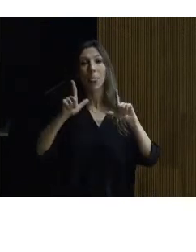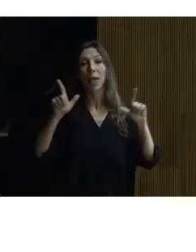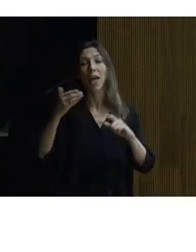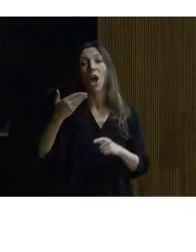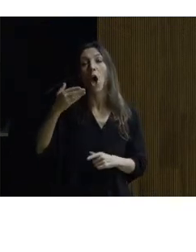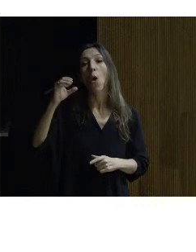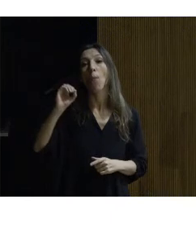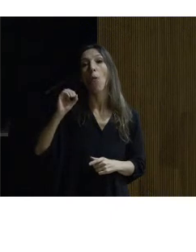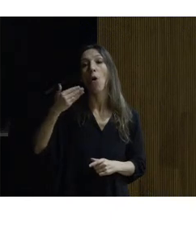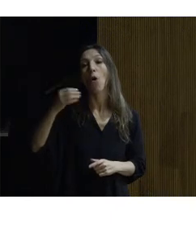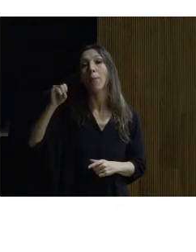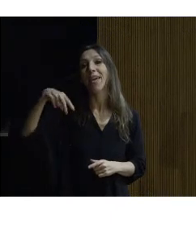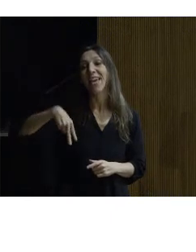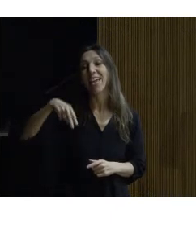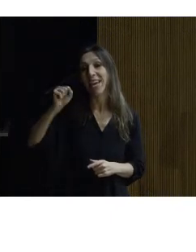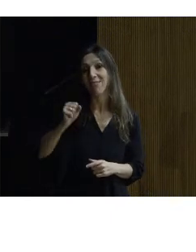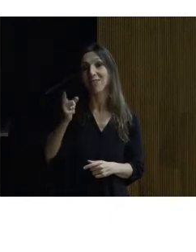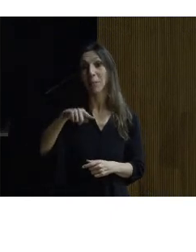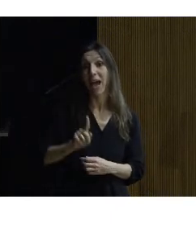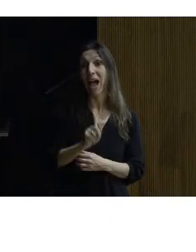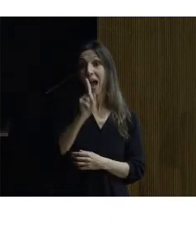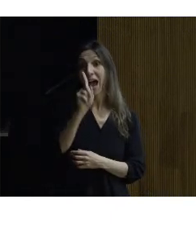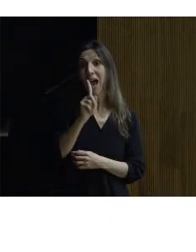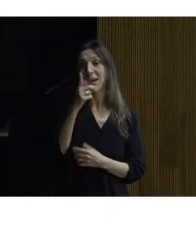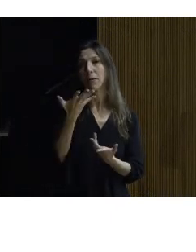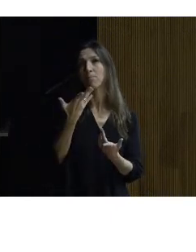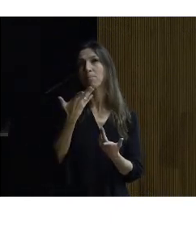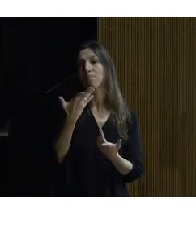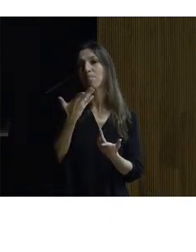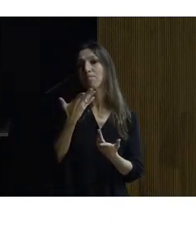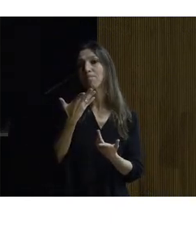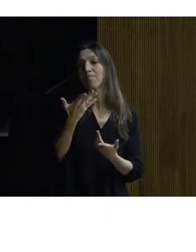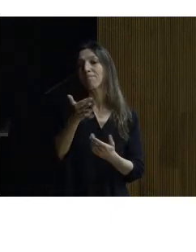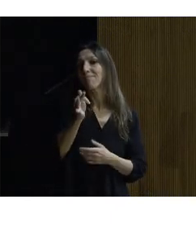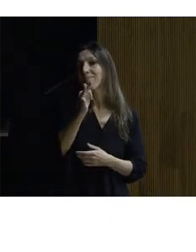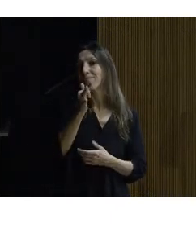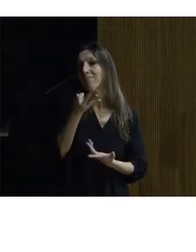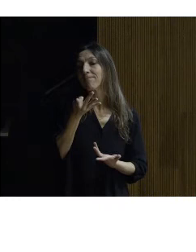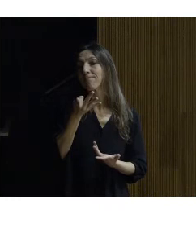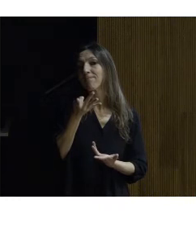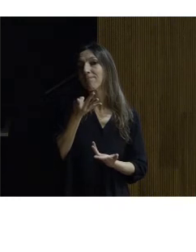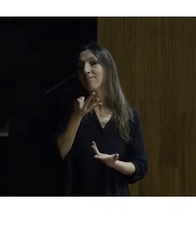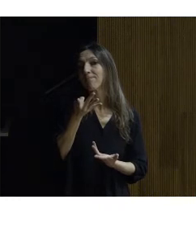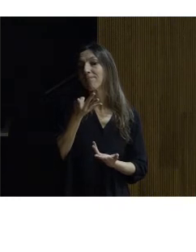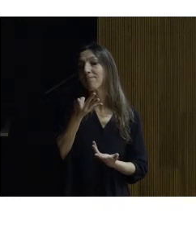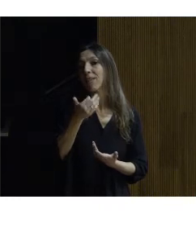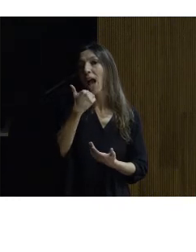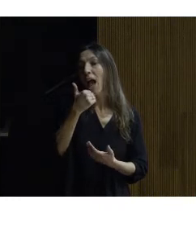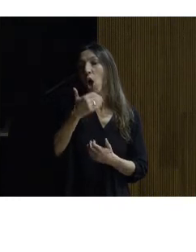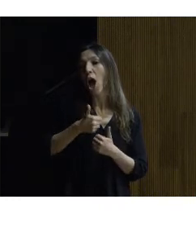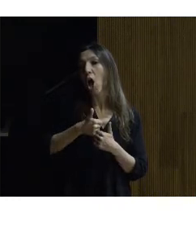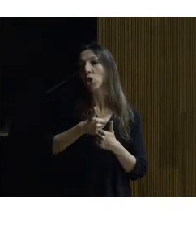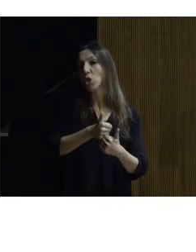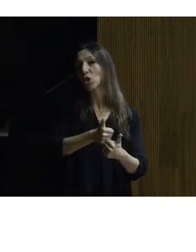y la que está en la parte superior que es un elemento que no está desarrollado como un auxiliar como un elemento auxiliar que es la